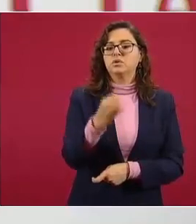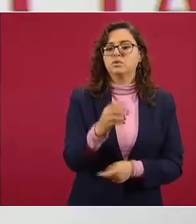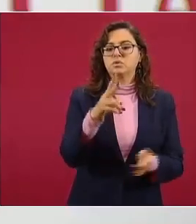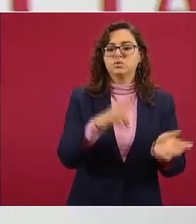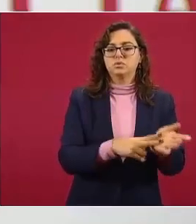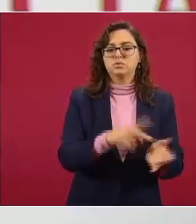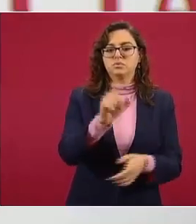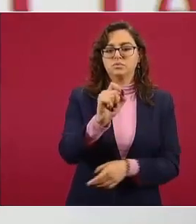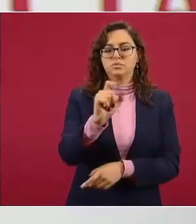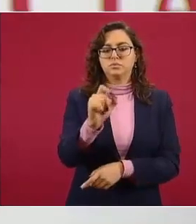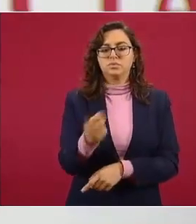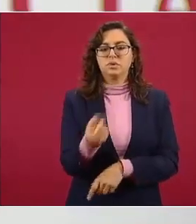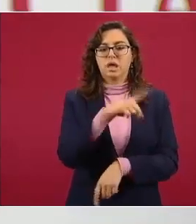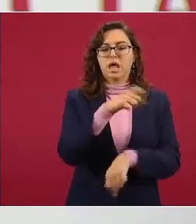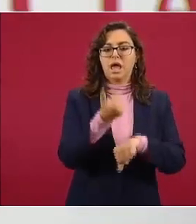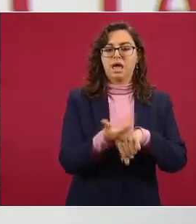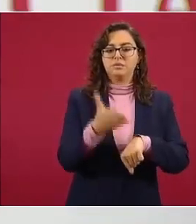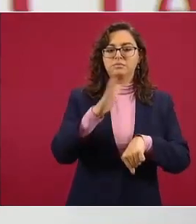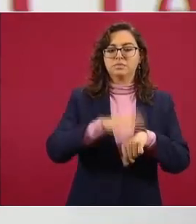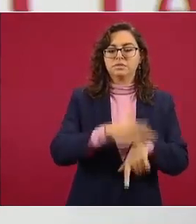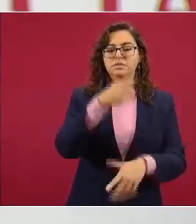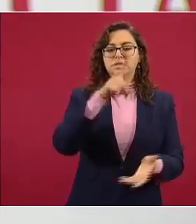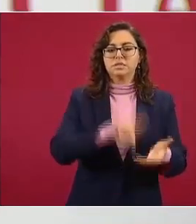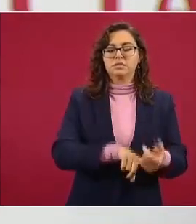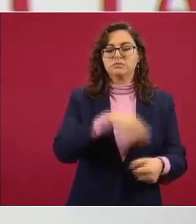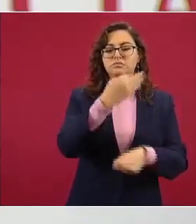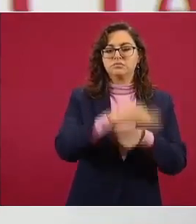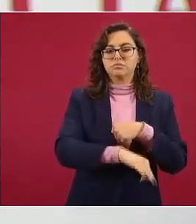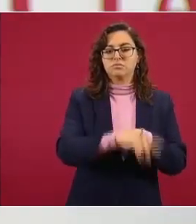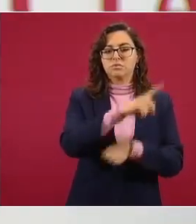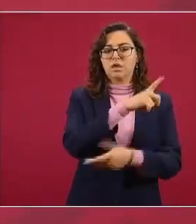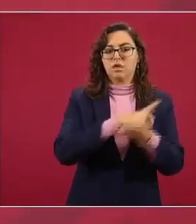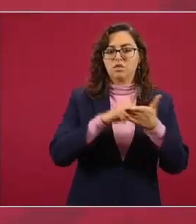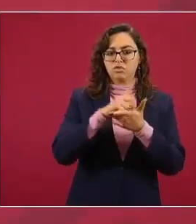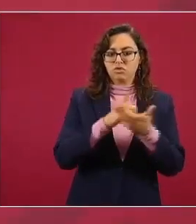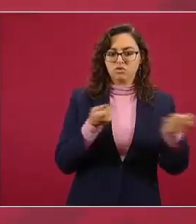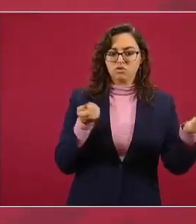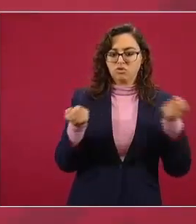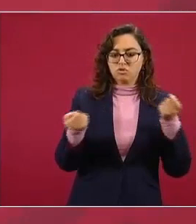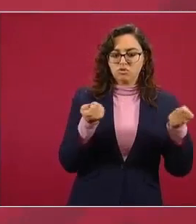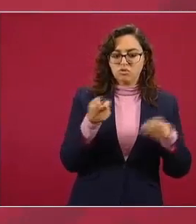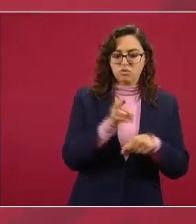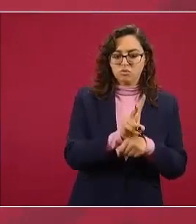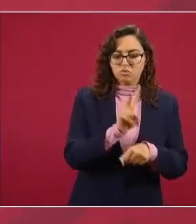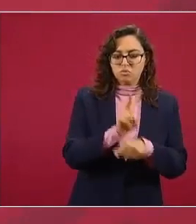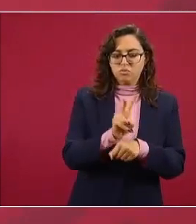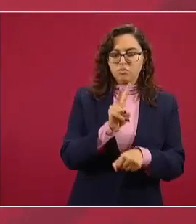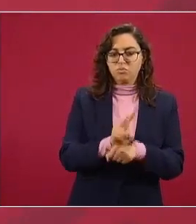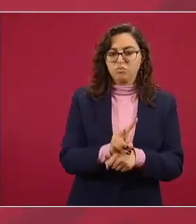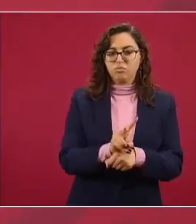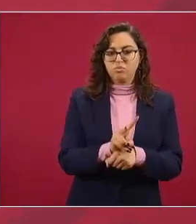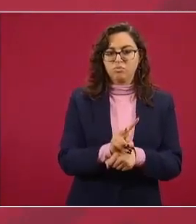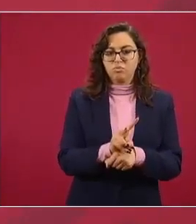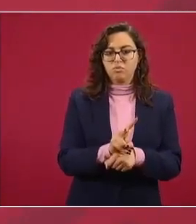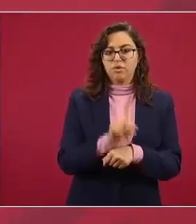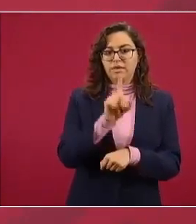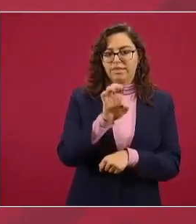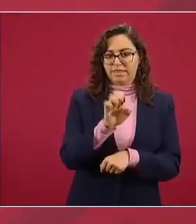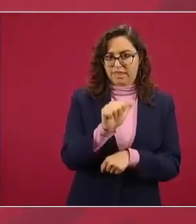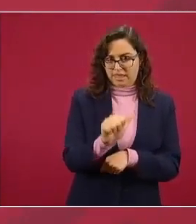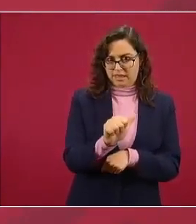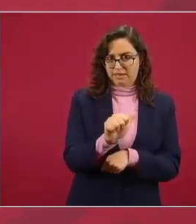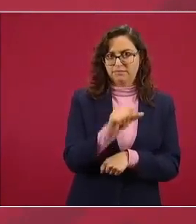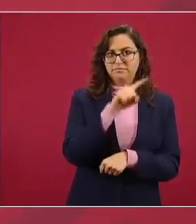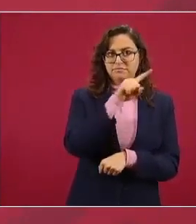suscrito por el administrador interino de la Administración de Control de Drogas de Estados Unidos, mejor conocido por sus siglas como DEA,